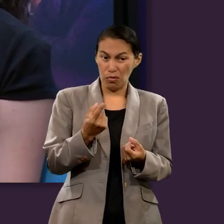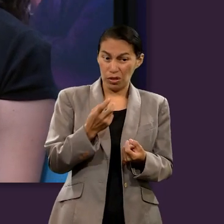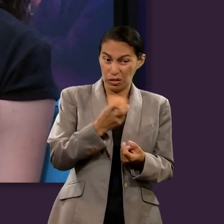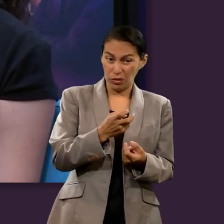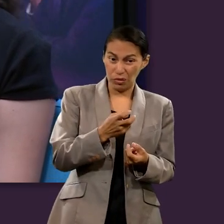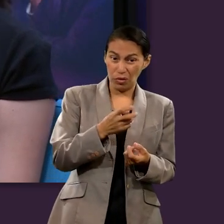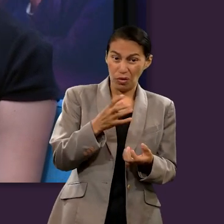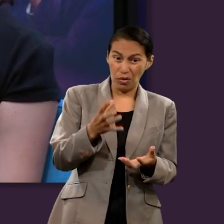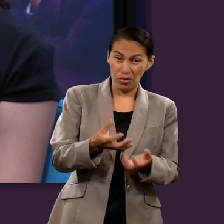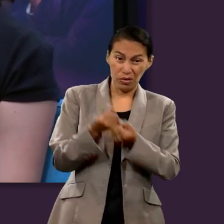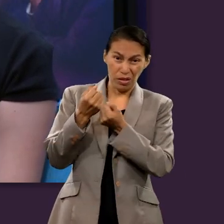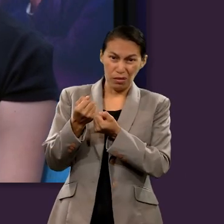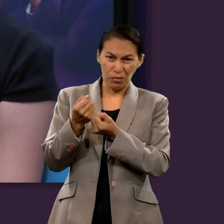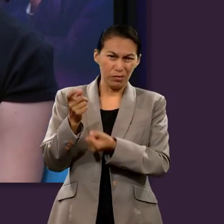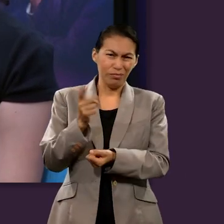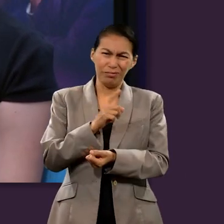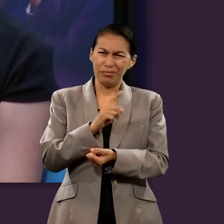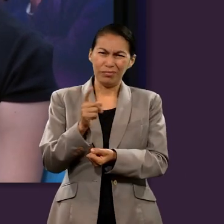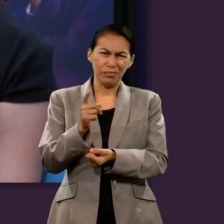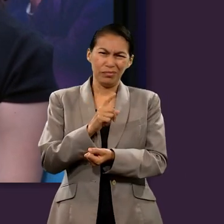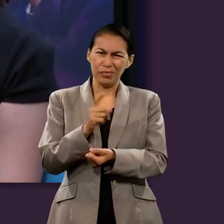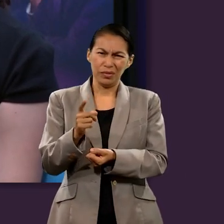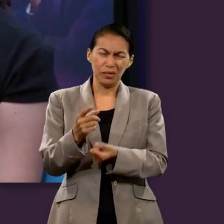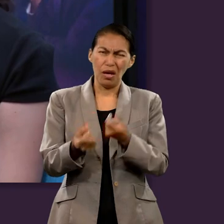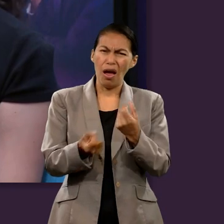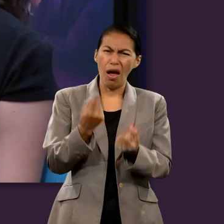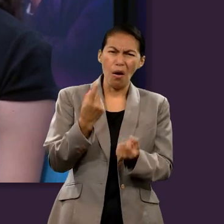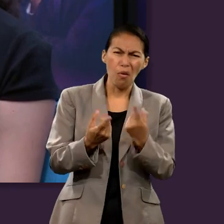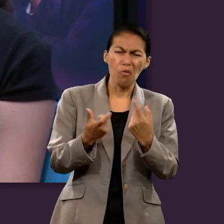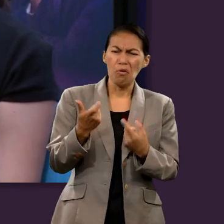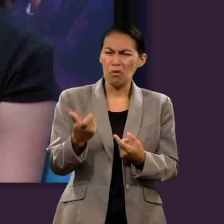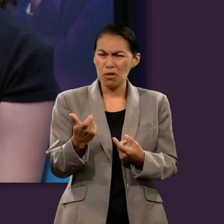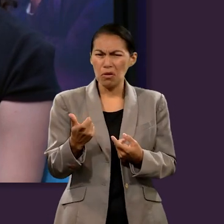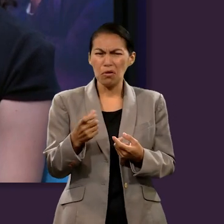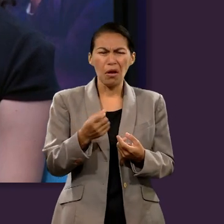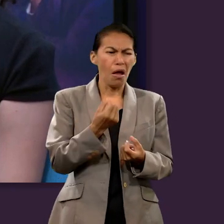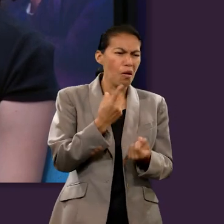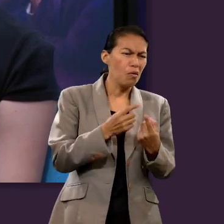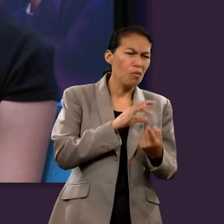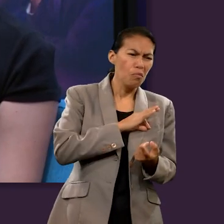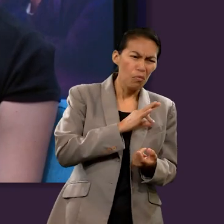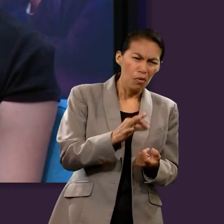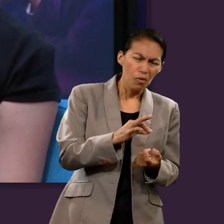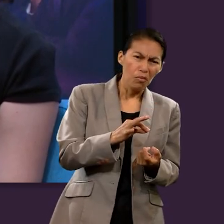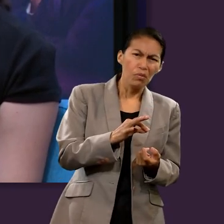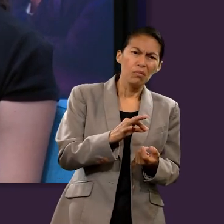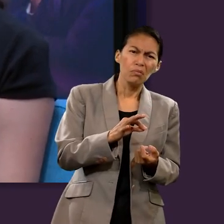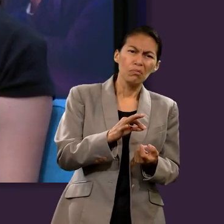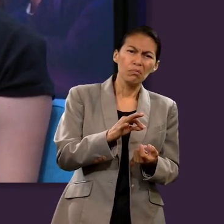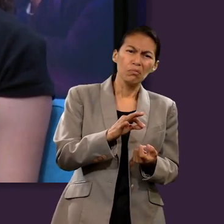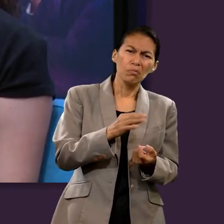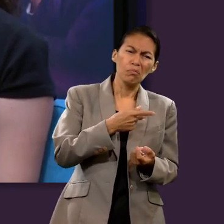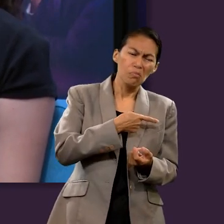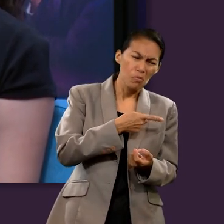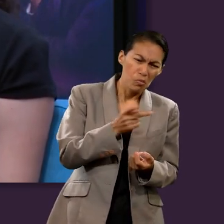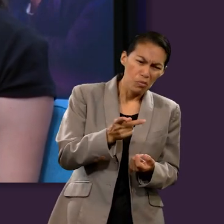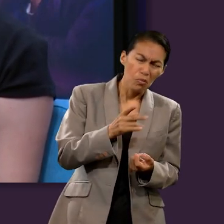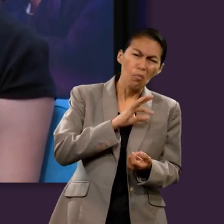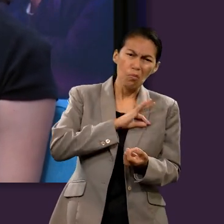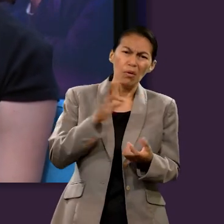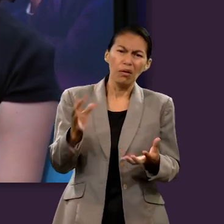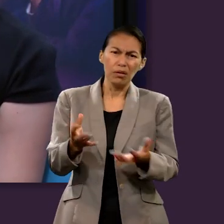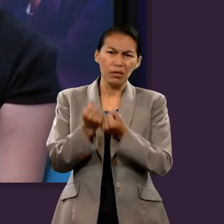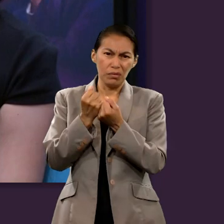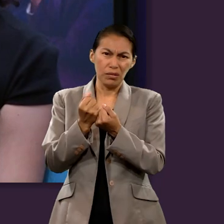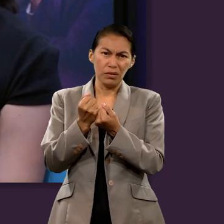sociales no eran una característica o no era un requisito para que unos sí fueran salvos, como los